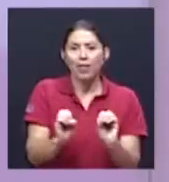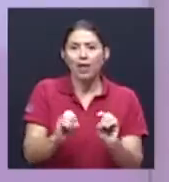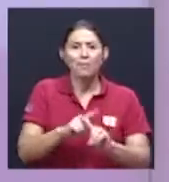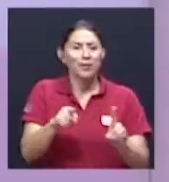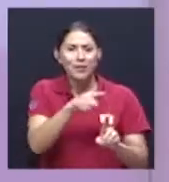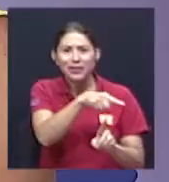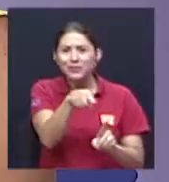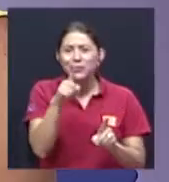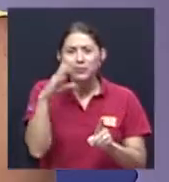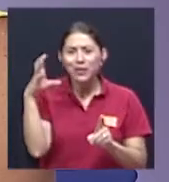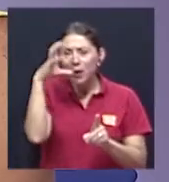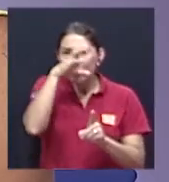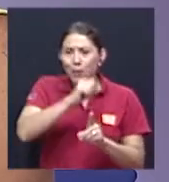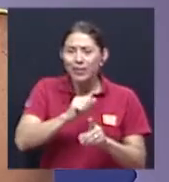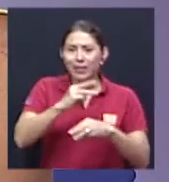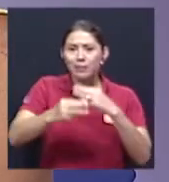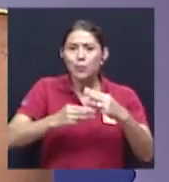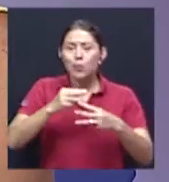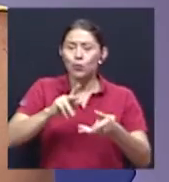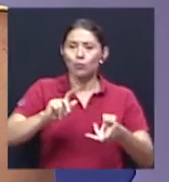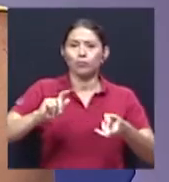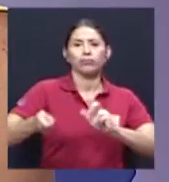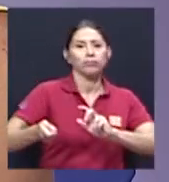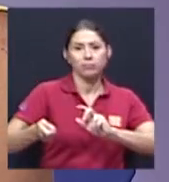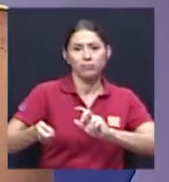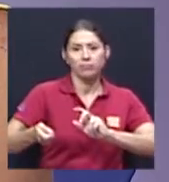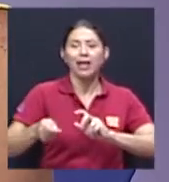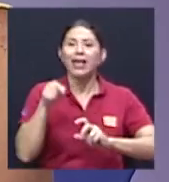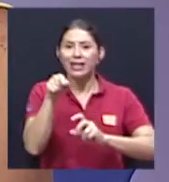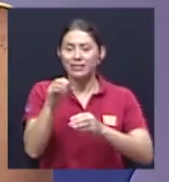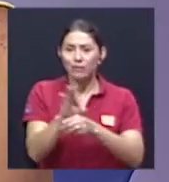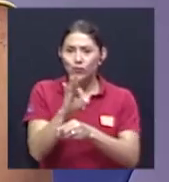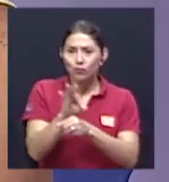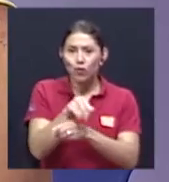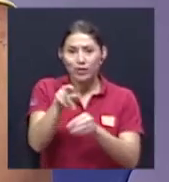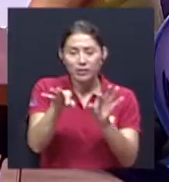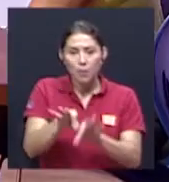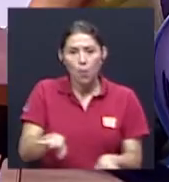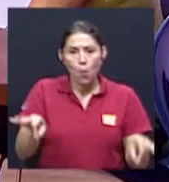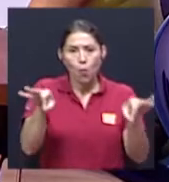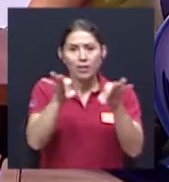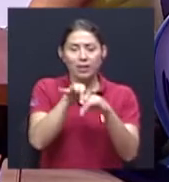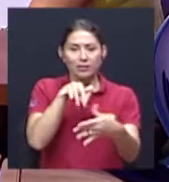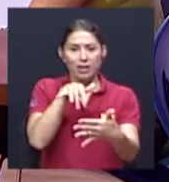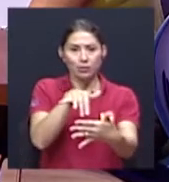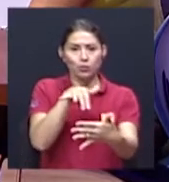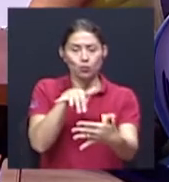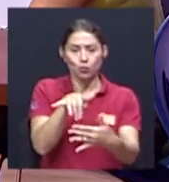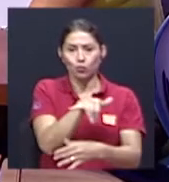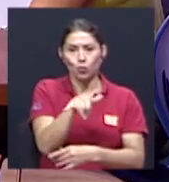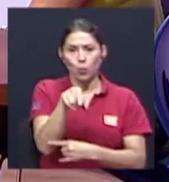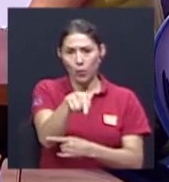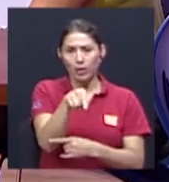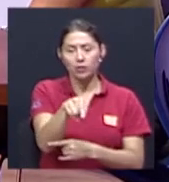otro lado, ¿verdad? Entonces, yo creo que esa función y esa importancia también de estudios como estos, ¿verdad?,